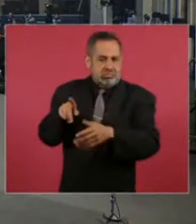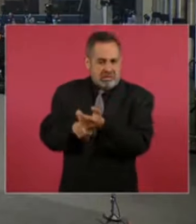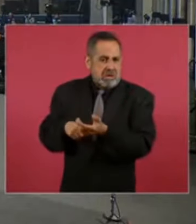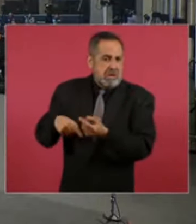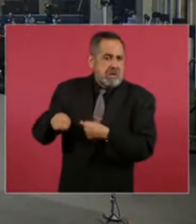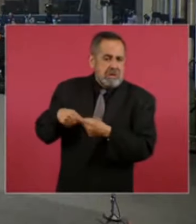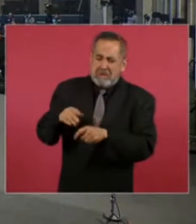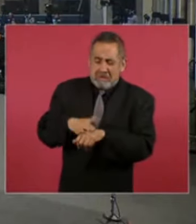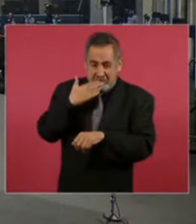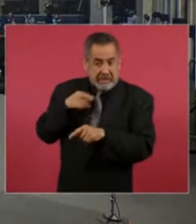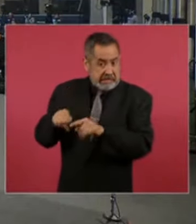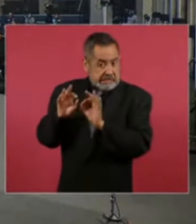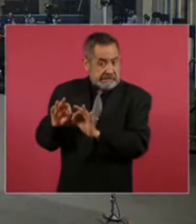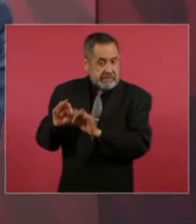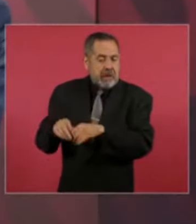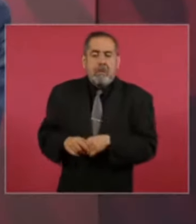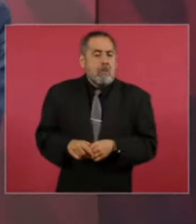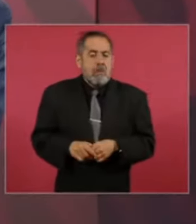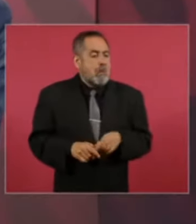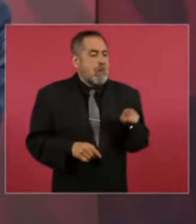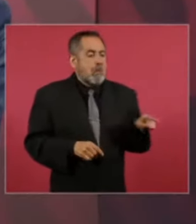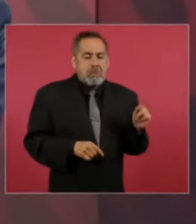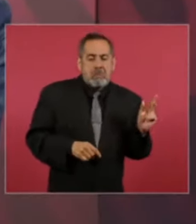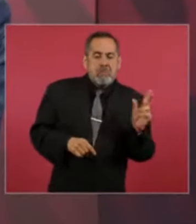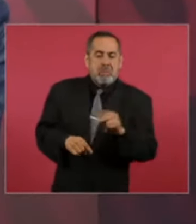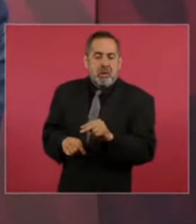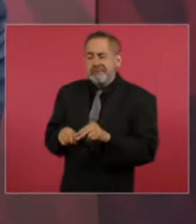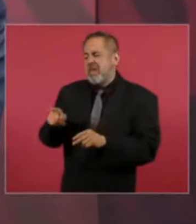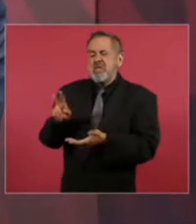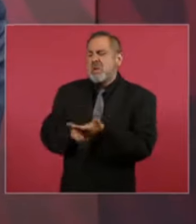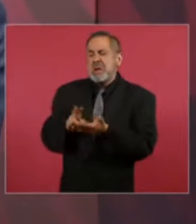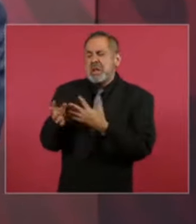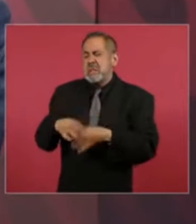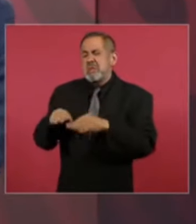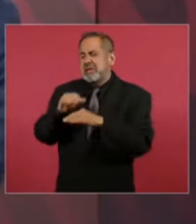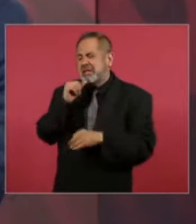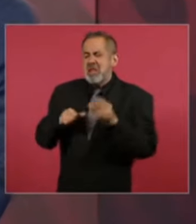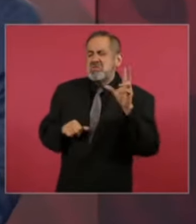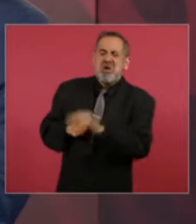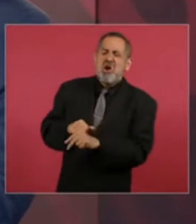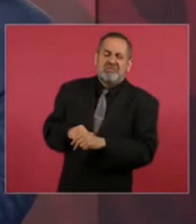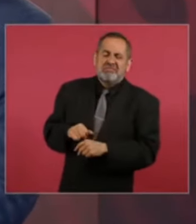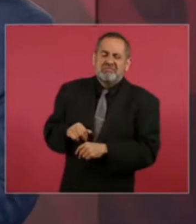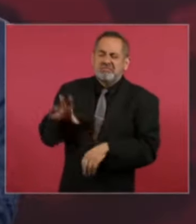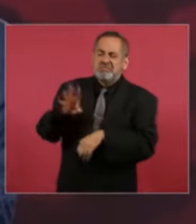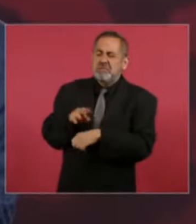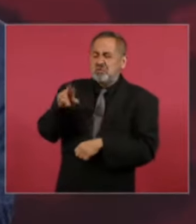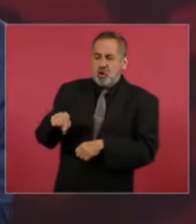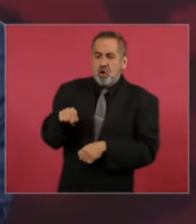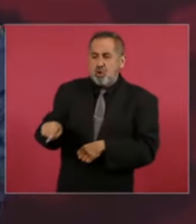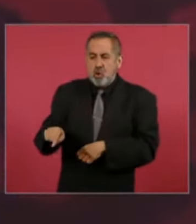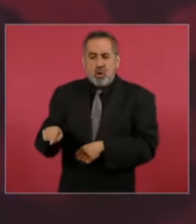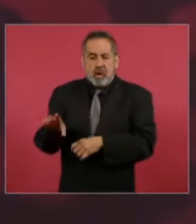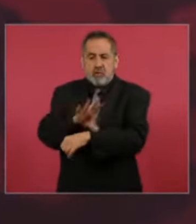490 mil millones de pesos que se roban estos empresarios corruptos.